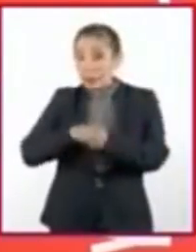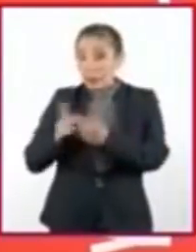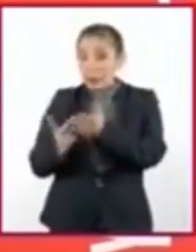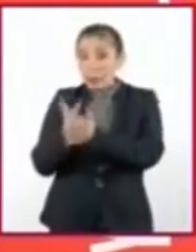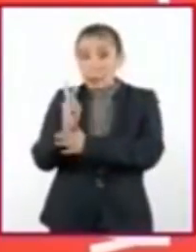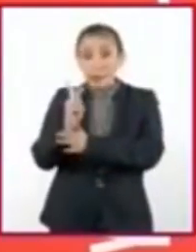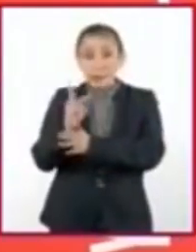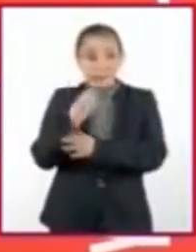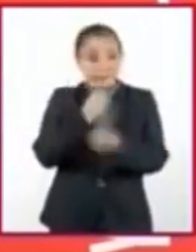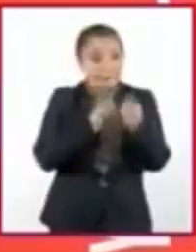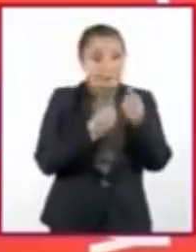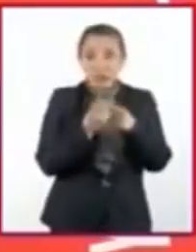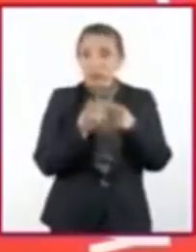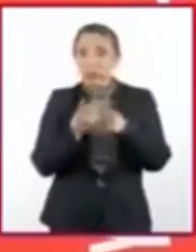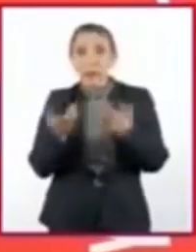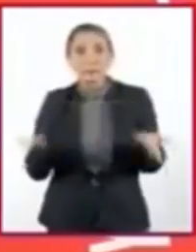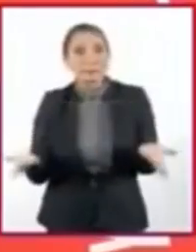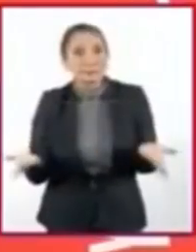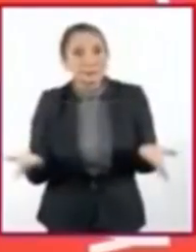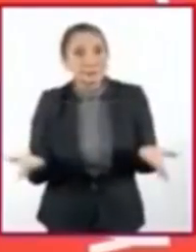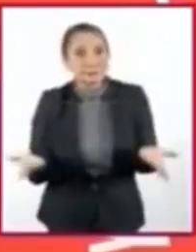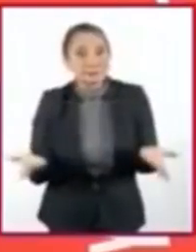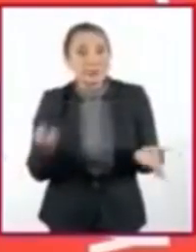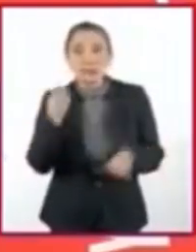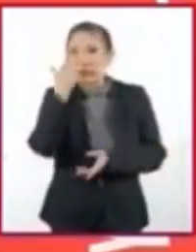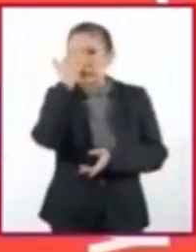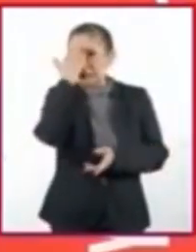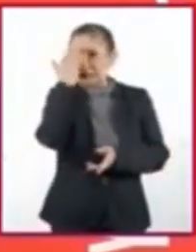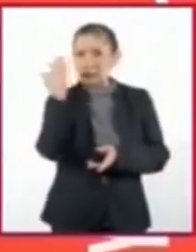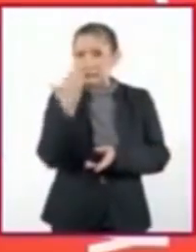se pierda. Esto suena terrible.